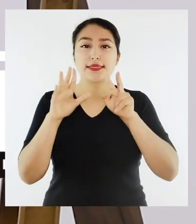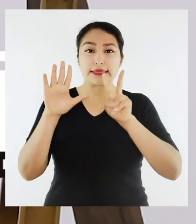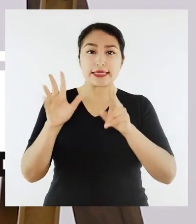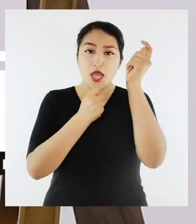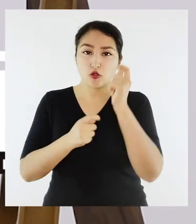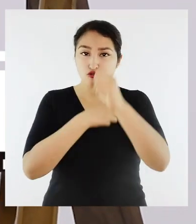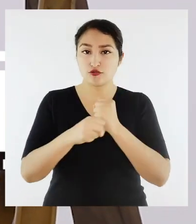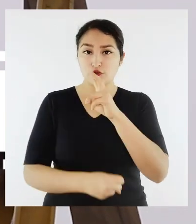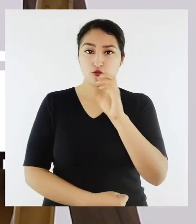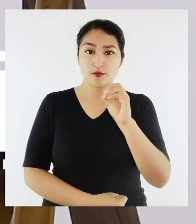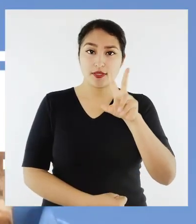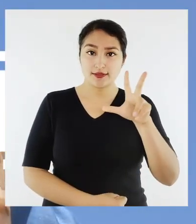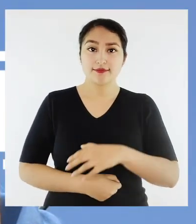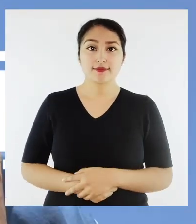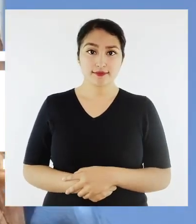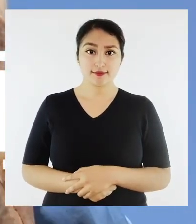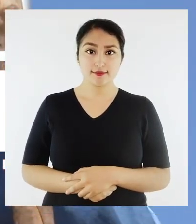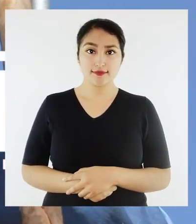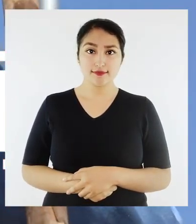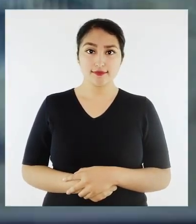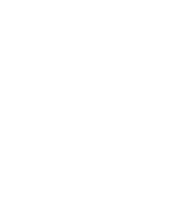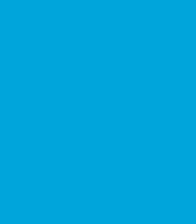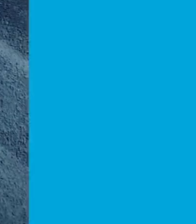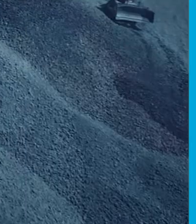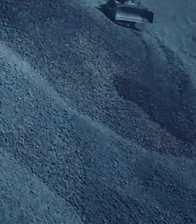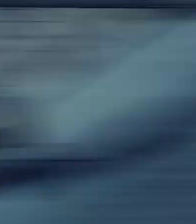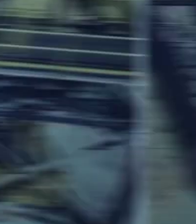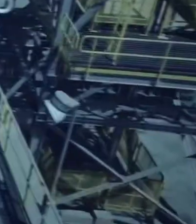sus comentarios hasta el 7 de agosto del 2023.